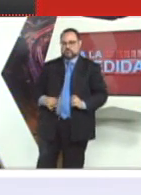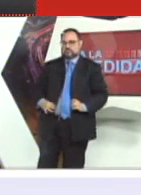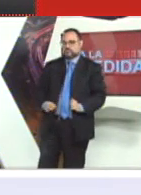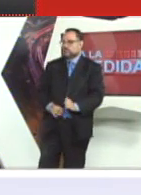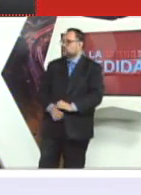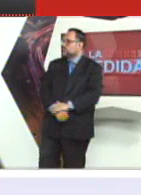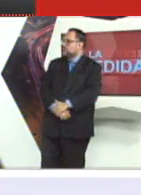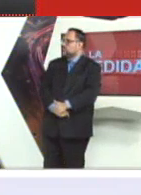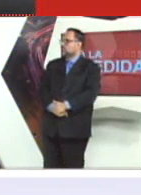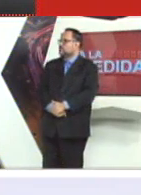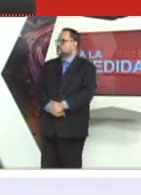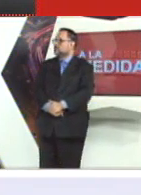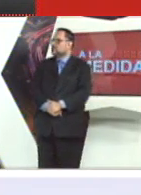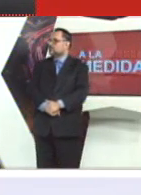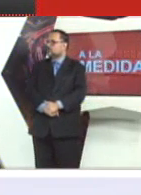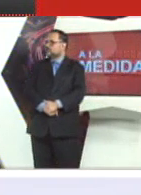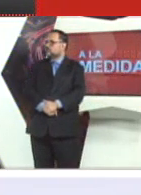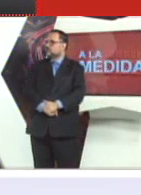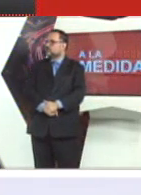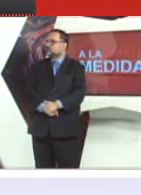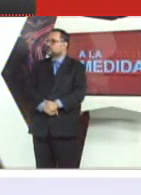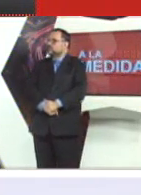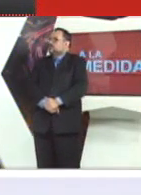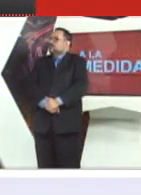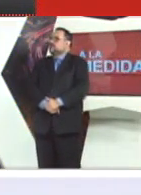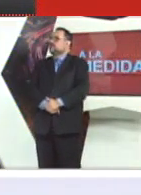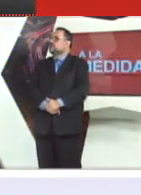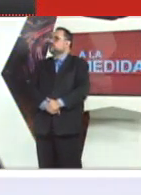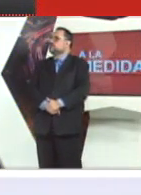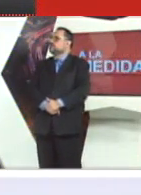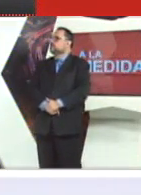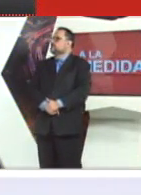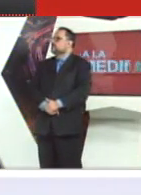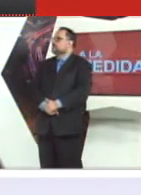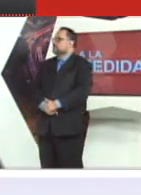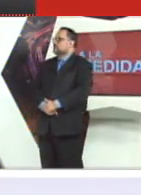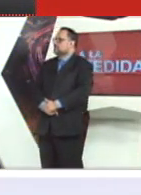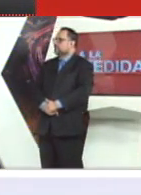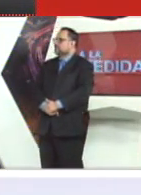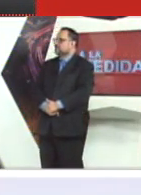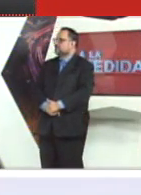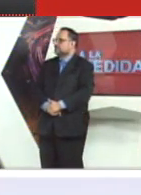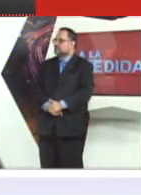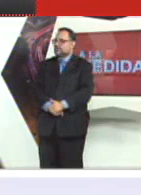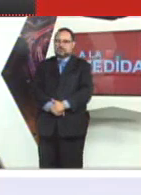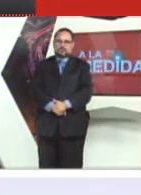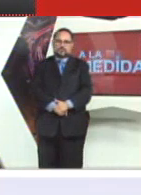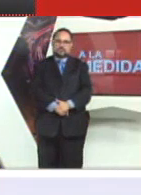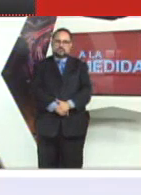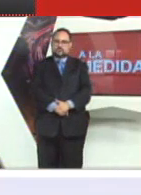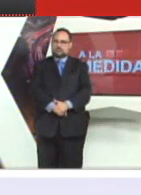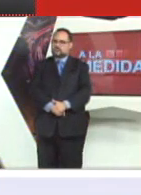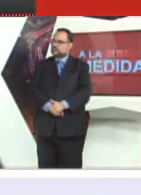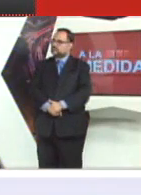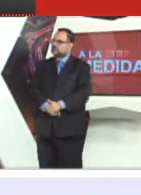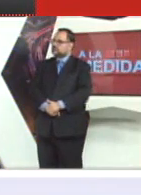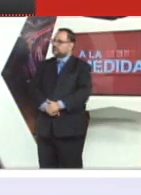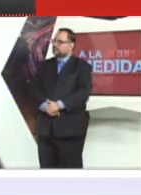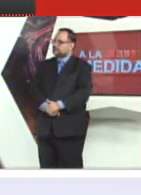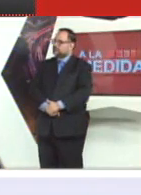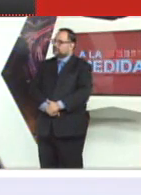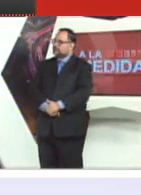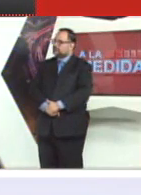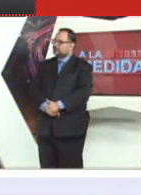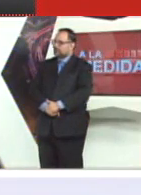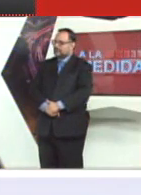a lo mejor el primer mes te diría que inició esta medida, bueno, la emoción y todo, pero yo te lo planteo desde el punto de